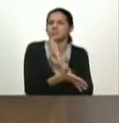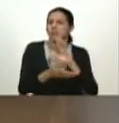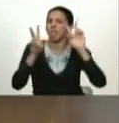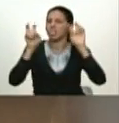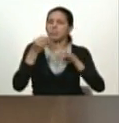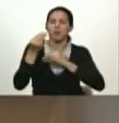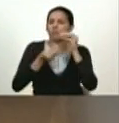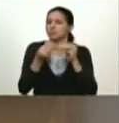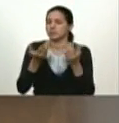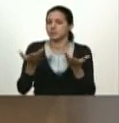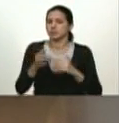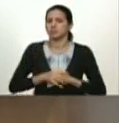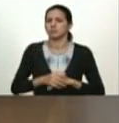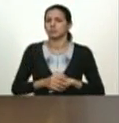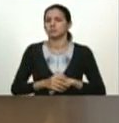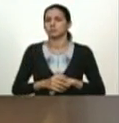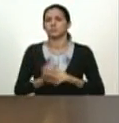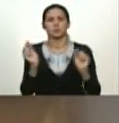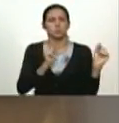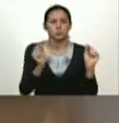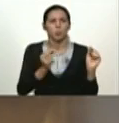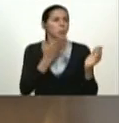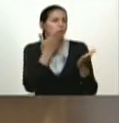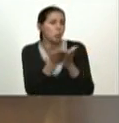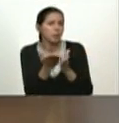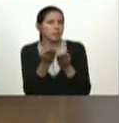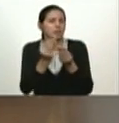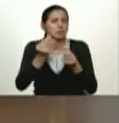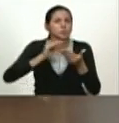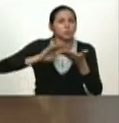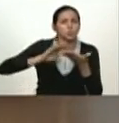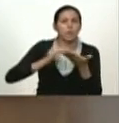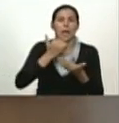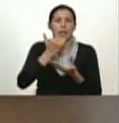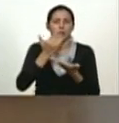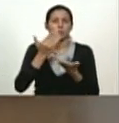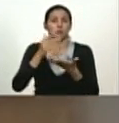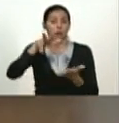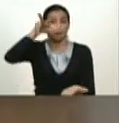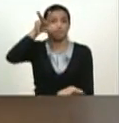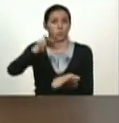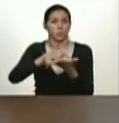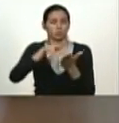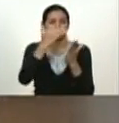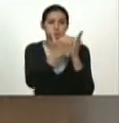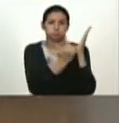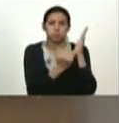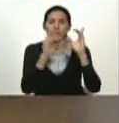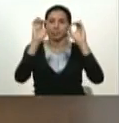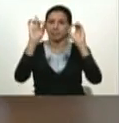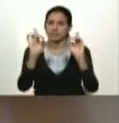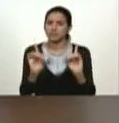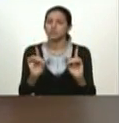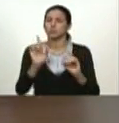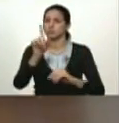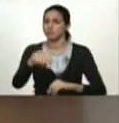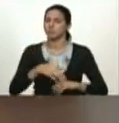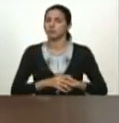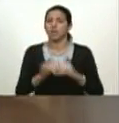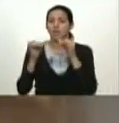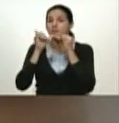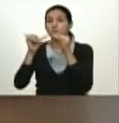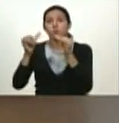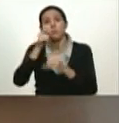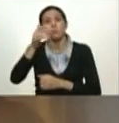estudio a la presentación de alternativas y propuestas con agenda aprobada con decisiones e informe al